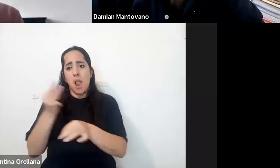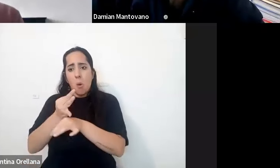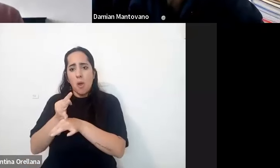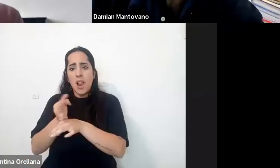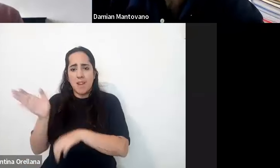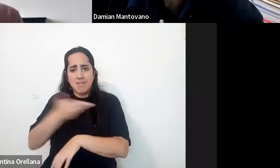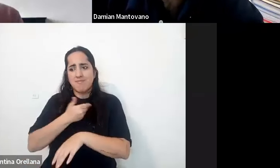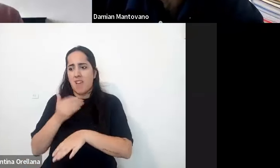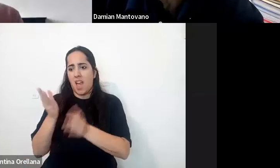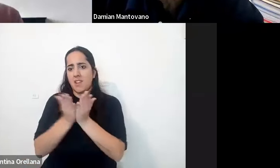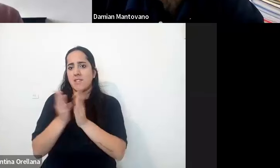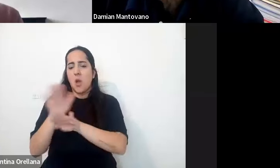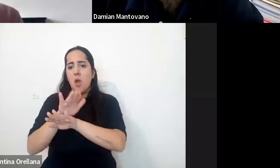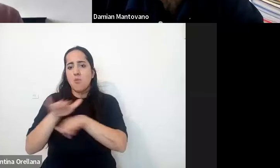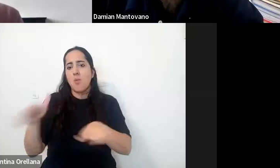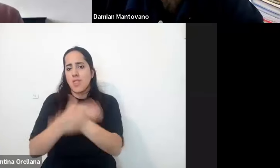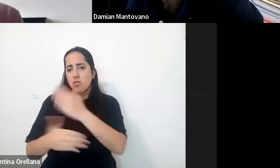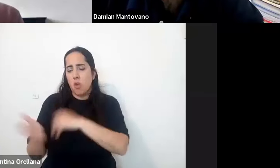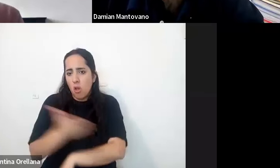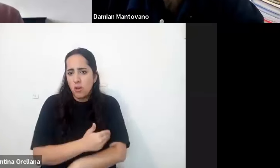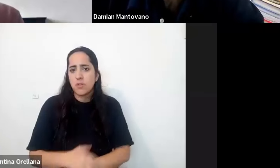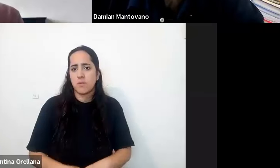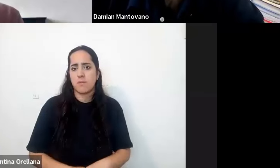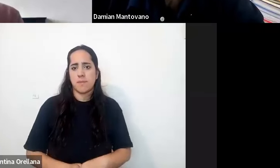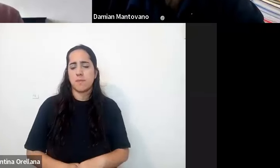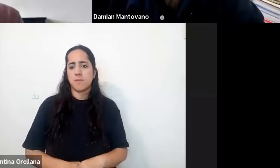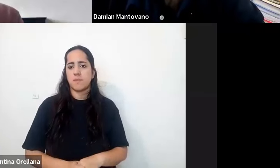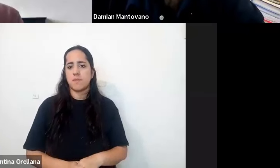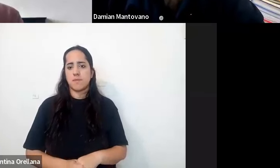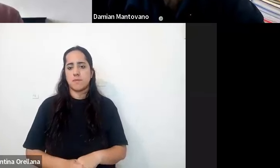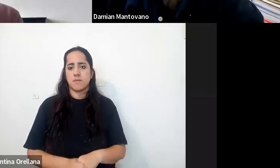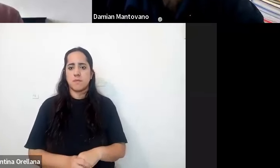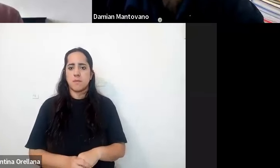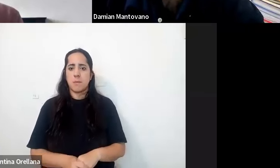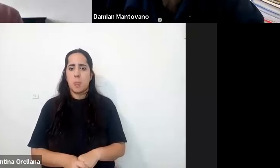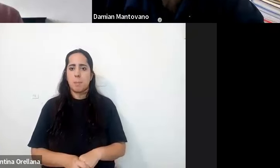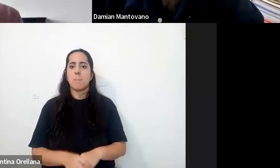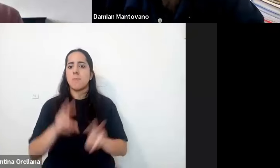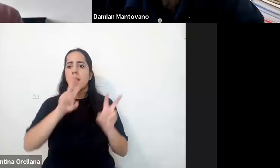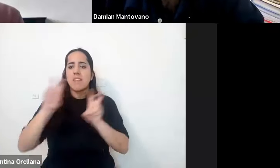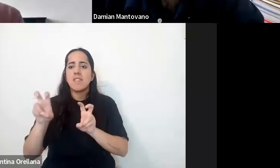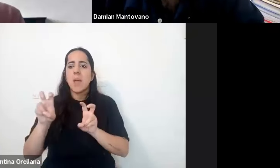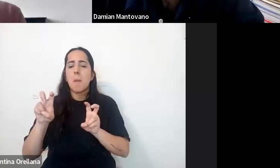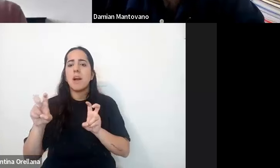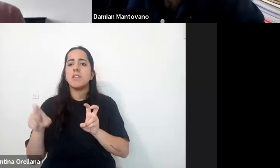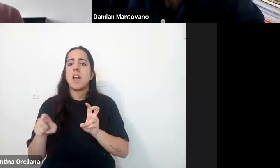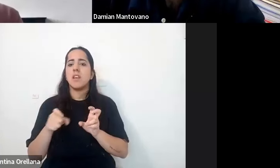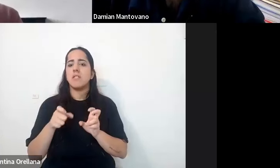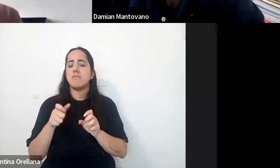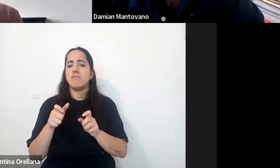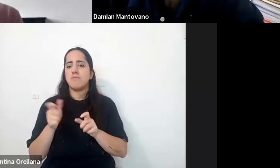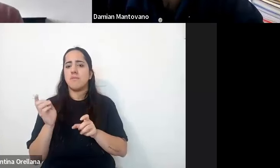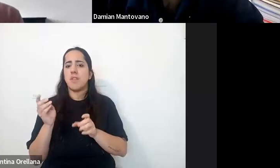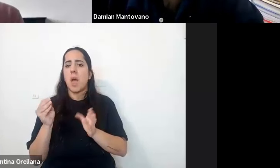poder sumar tenía otro desafío sin duda es un menester que hay que asumir temáticas que amplíen las prácticas y las